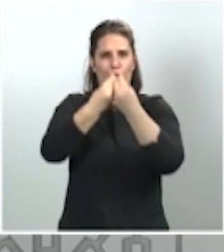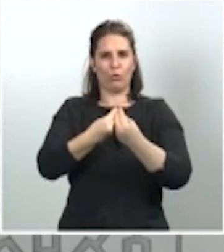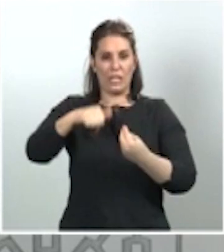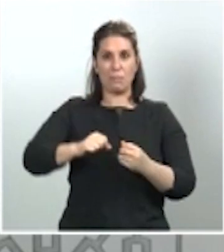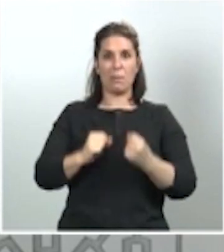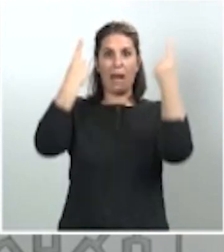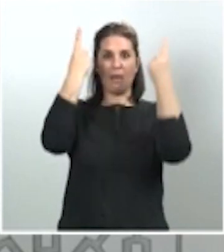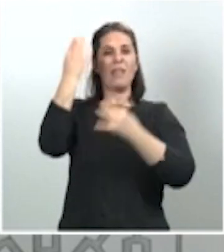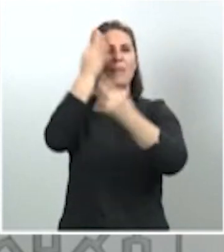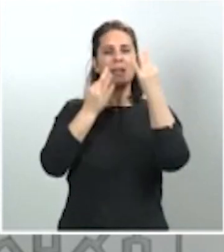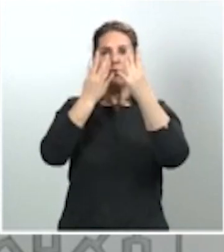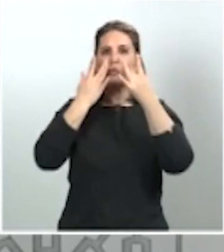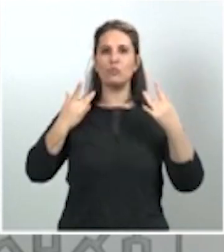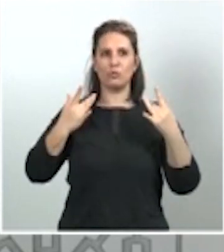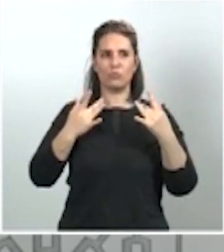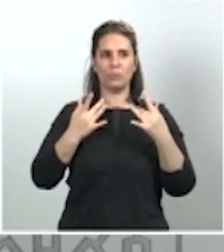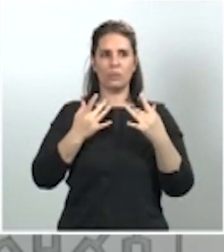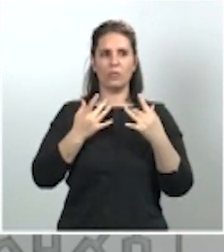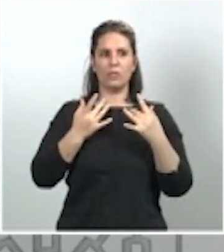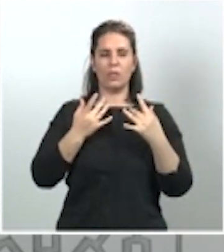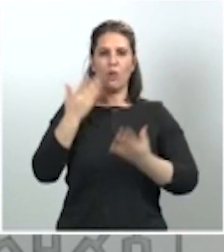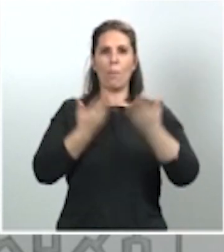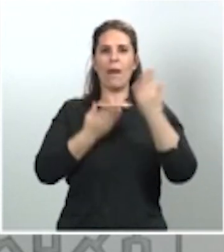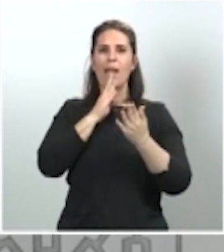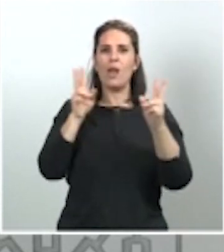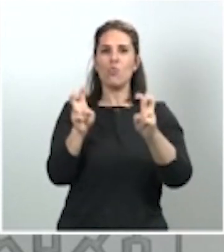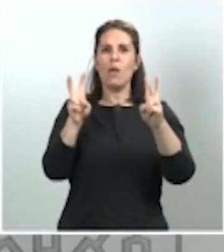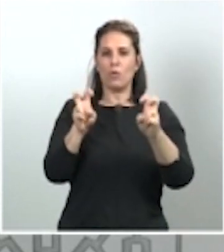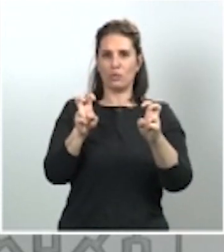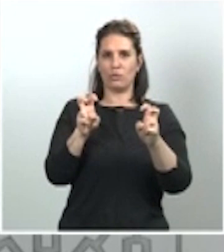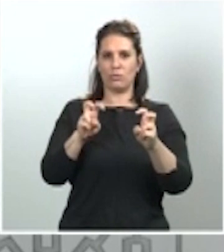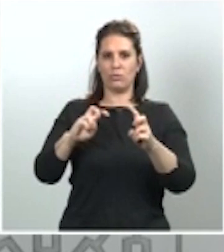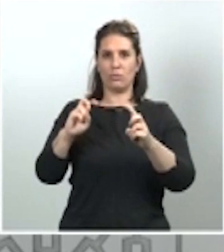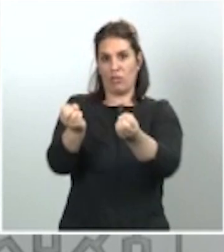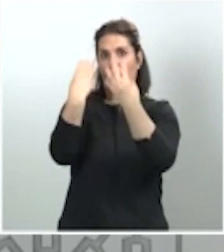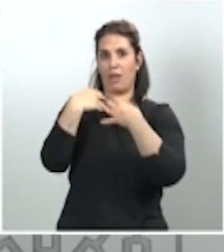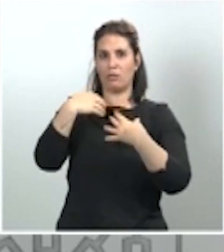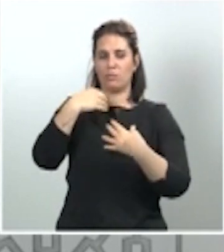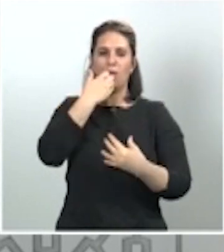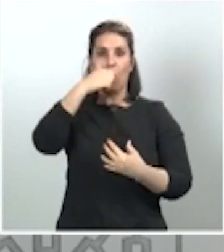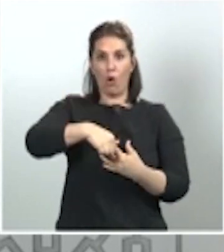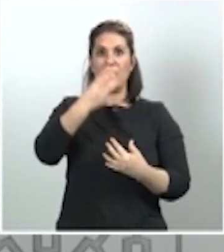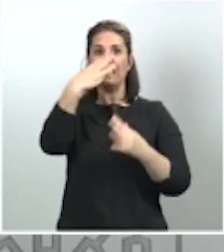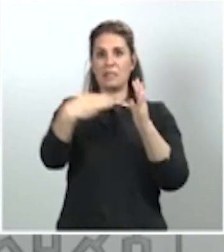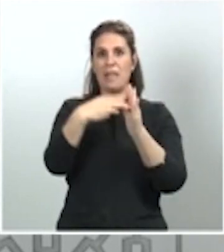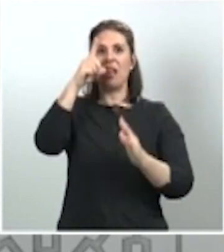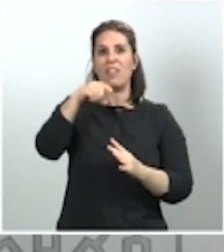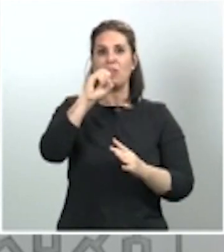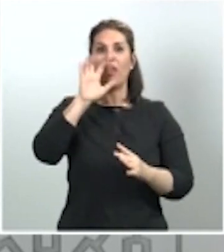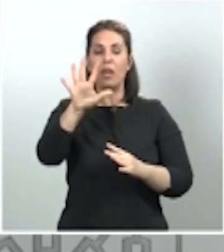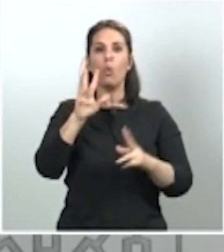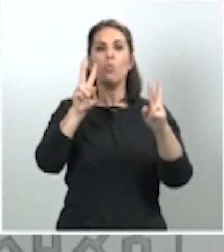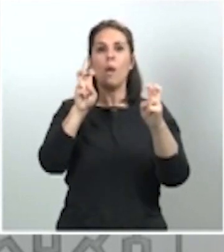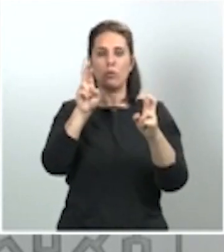curados superiores a los datos de nuevos casos notificados. Hoy tenemos 3.105 nuevos curados, lo que